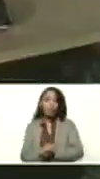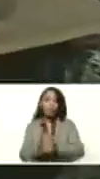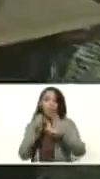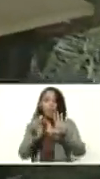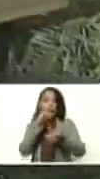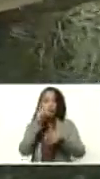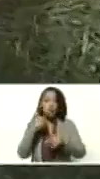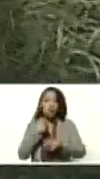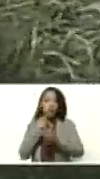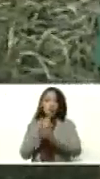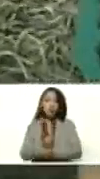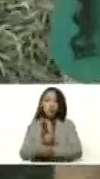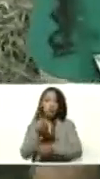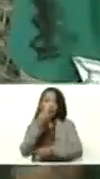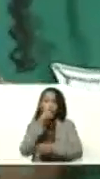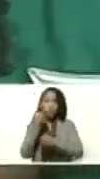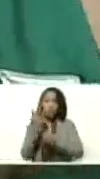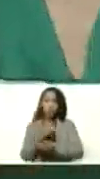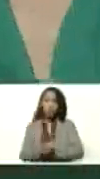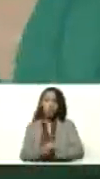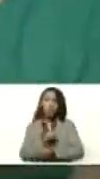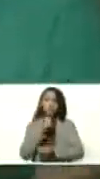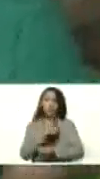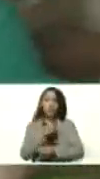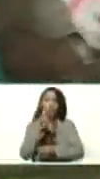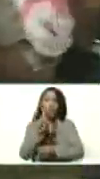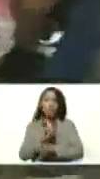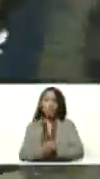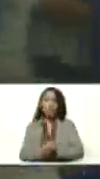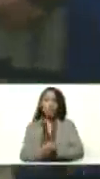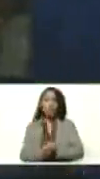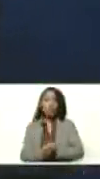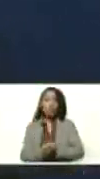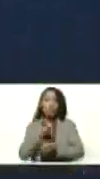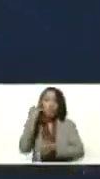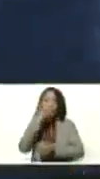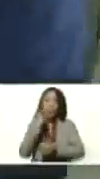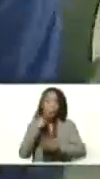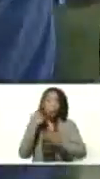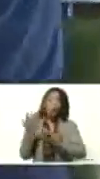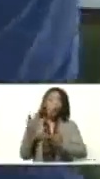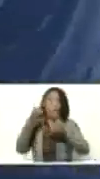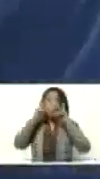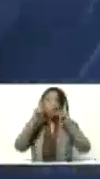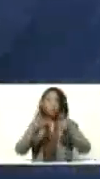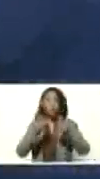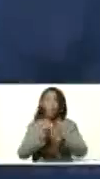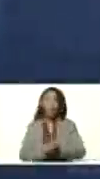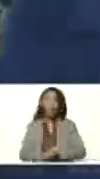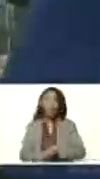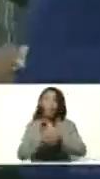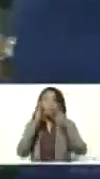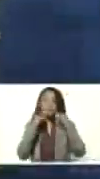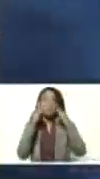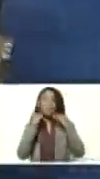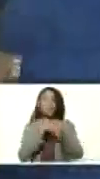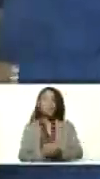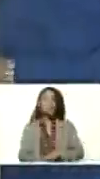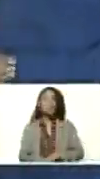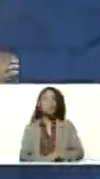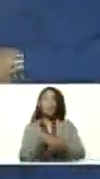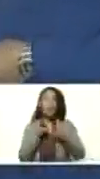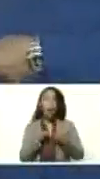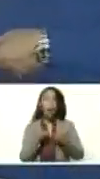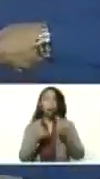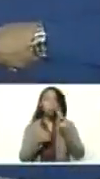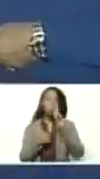años. ¿Qué edad tienes tú? 31. Una chama, pues. Ah, profesional, con la experiencia. Ahora vamos a